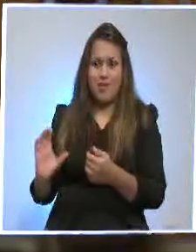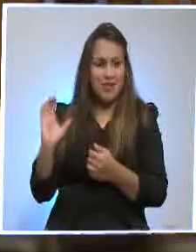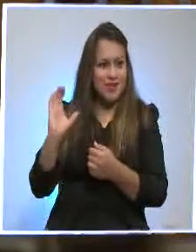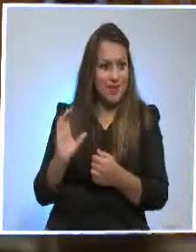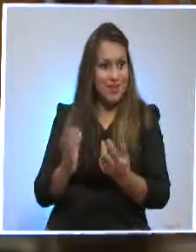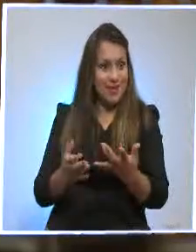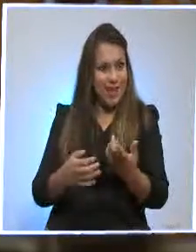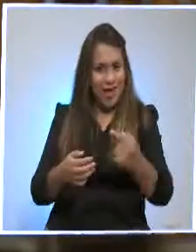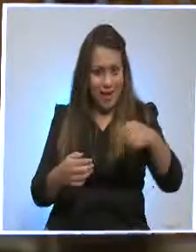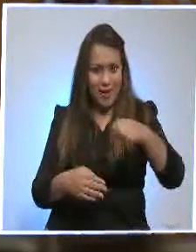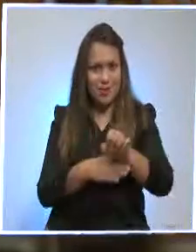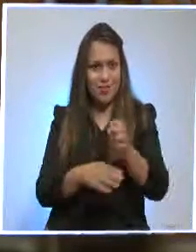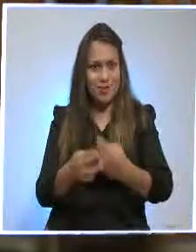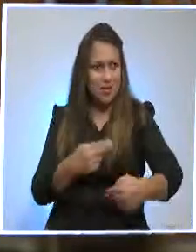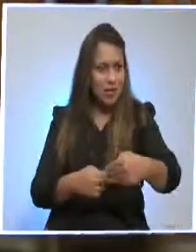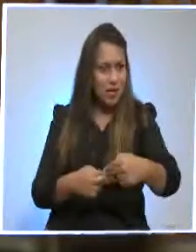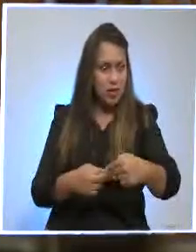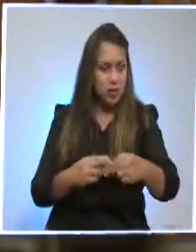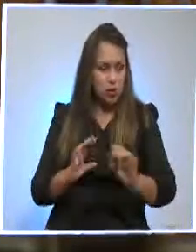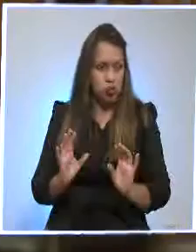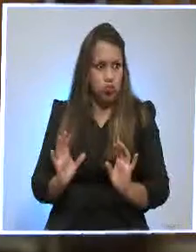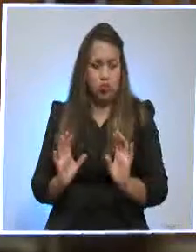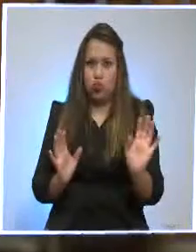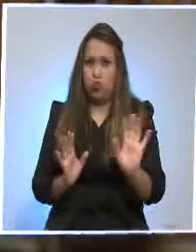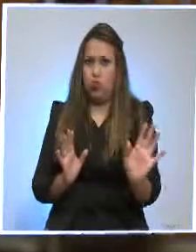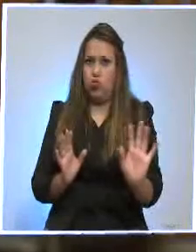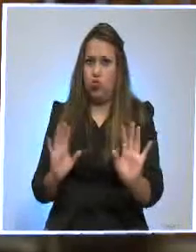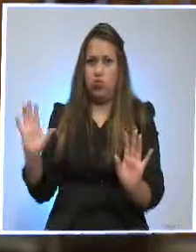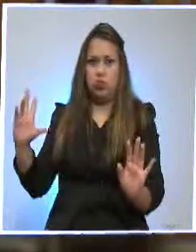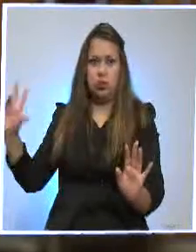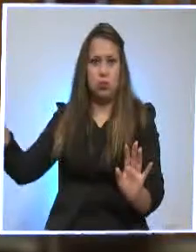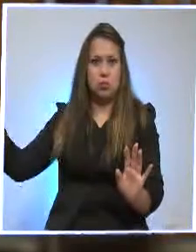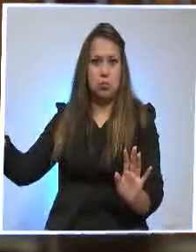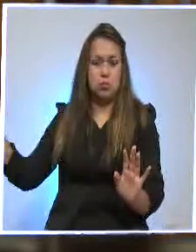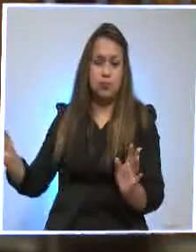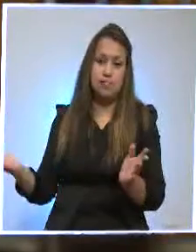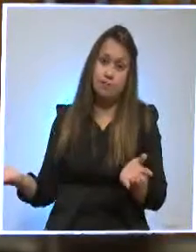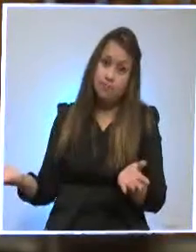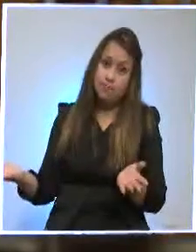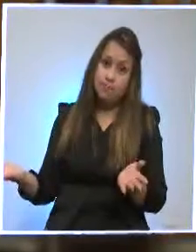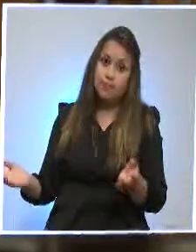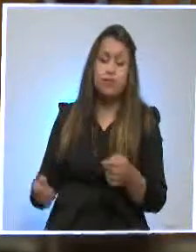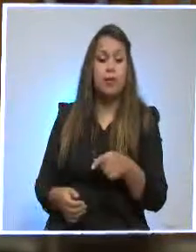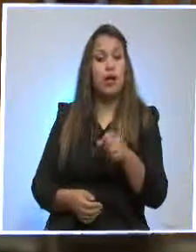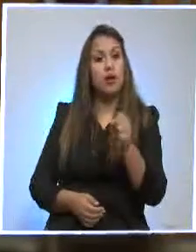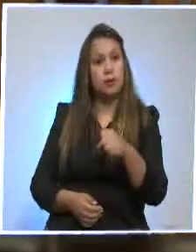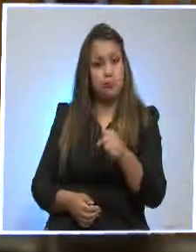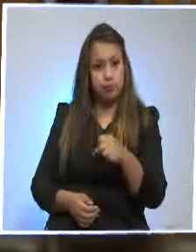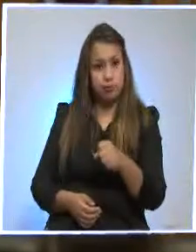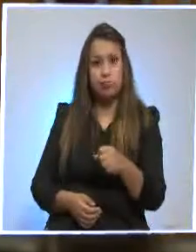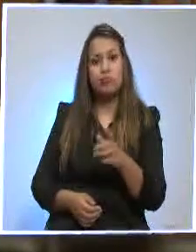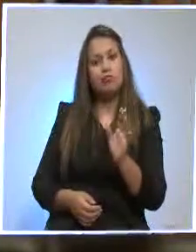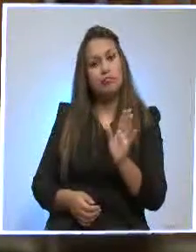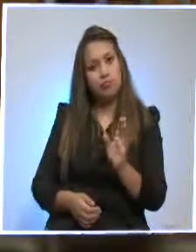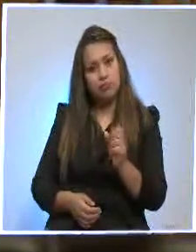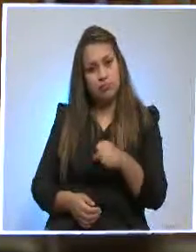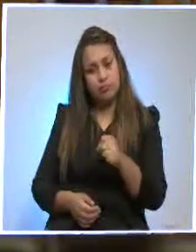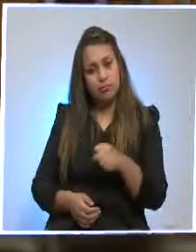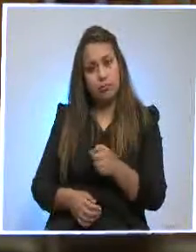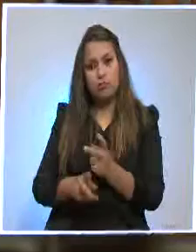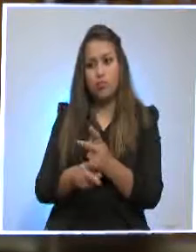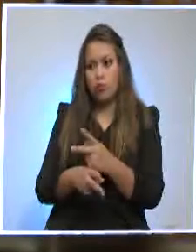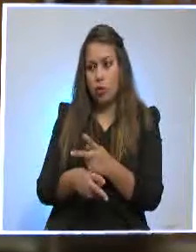comercial, por supuesto puede ser positivo restringir, pero también se está afectando al consumidor porque se han encarecido los